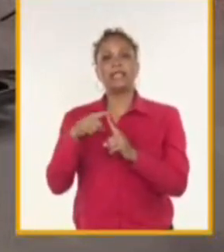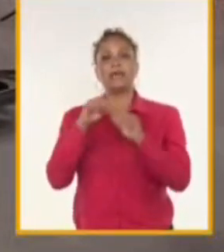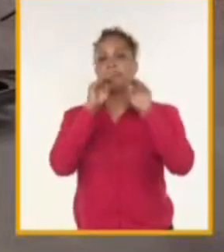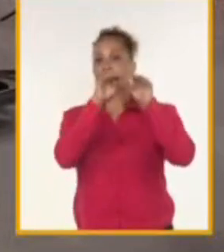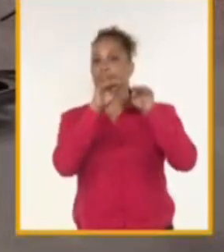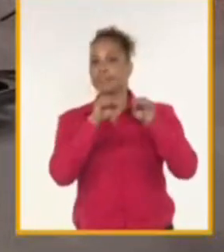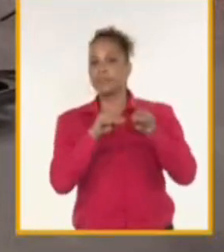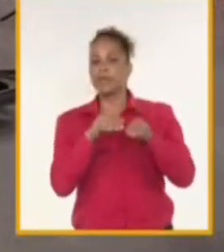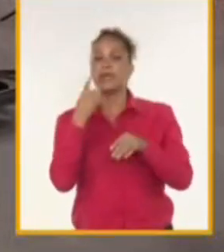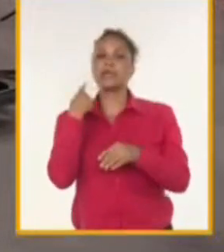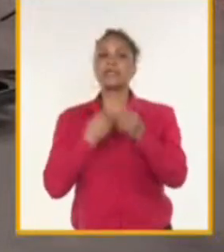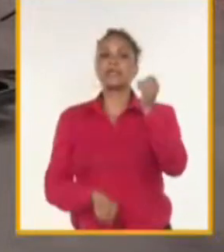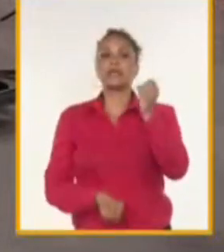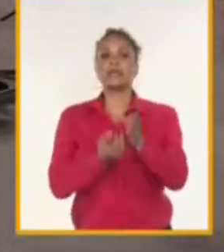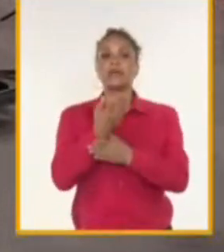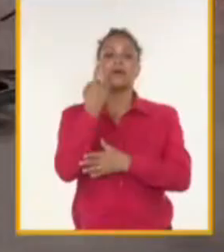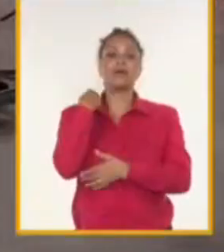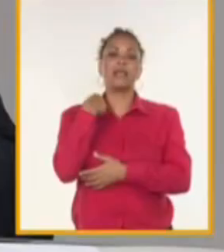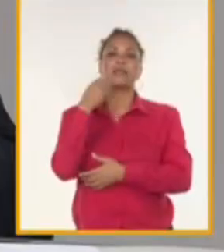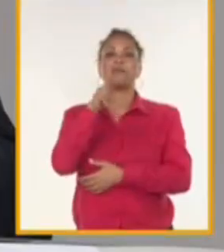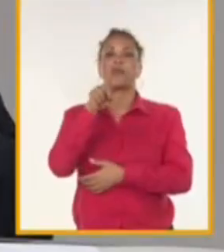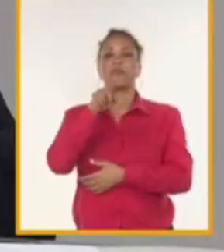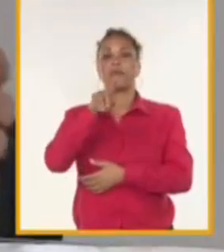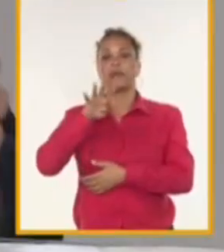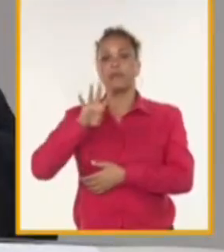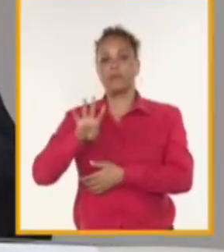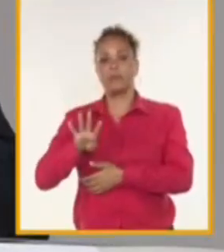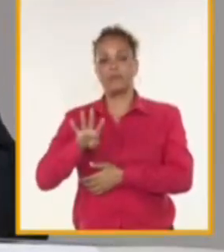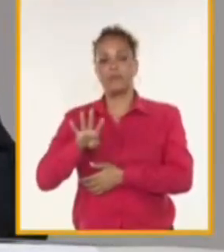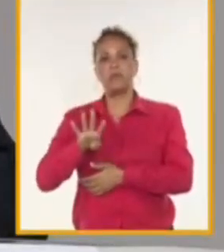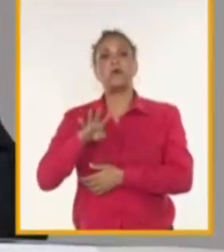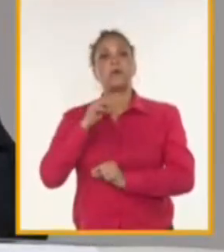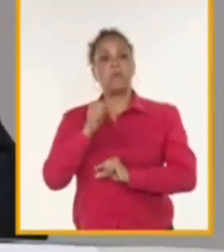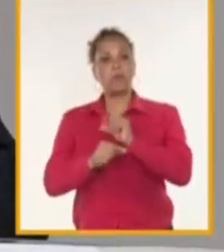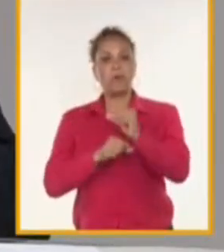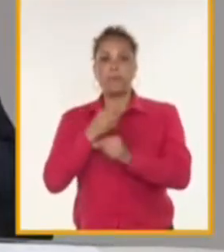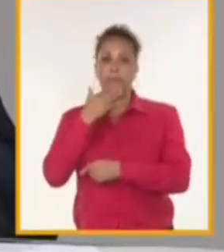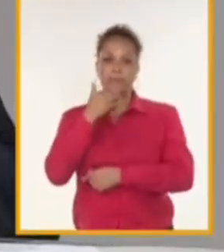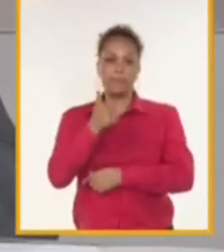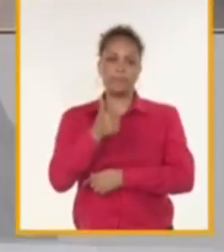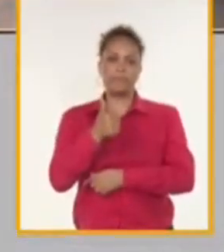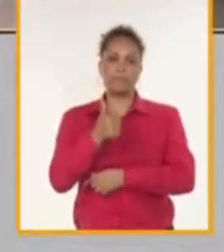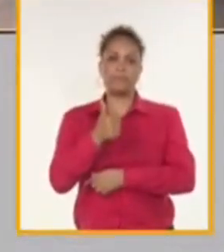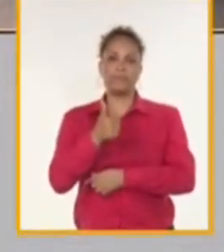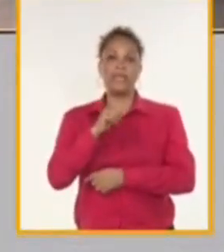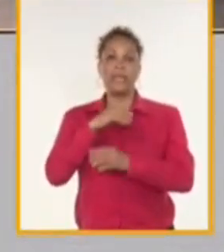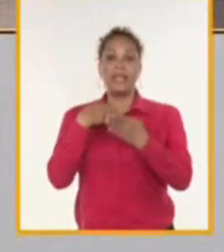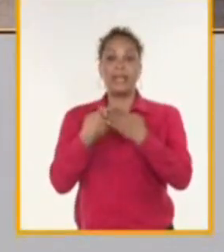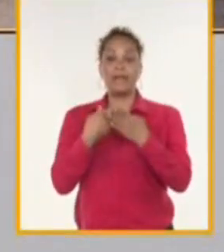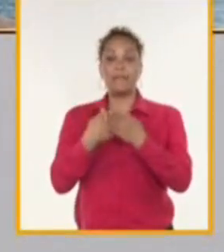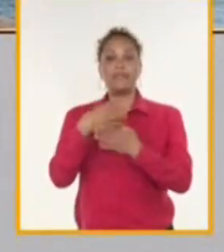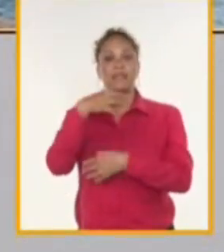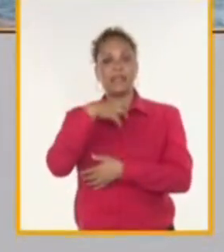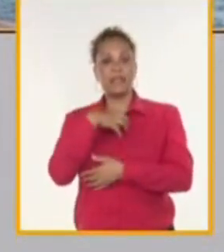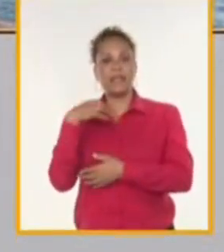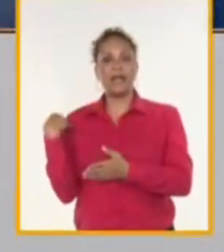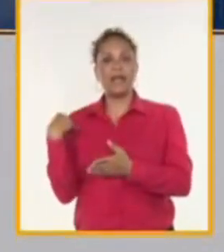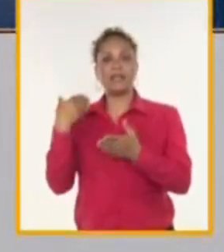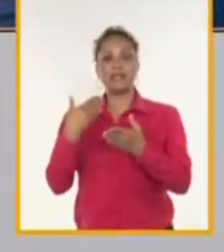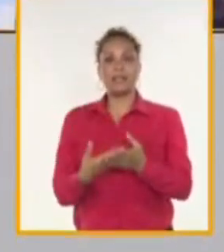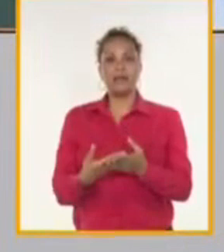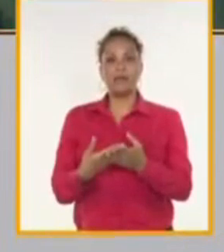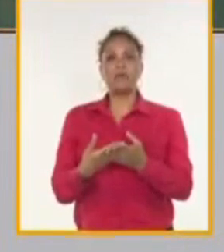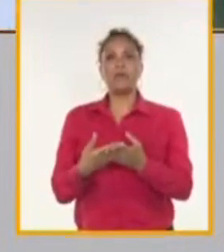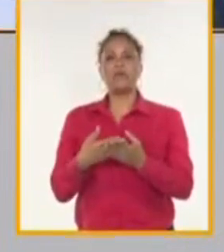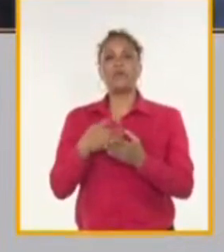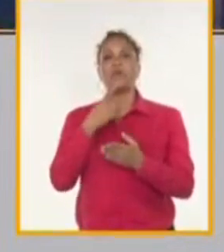contenedores en el año 2014, pues todo el sistema empresarial hoy cuenta de manera segura con